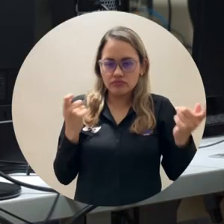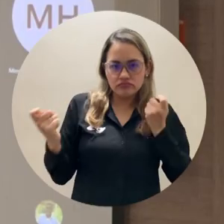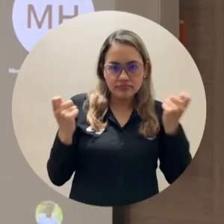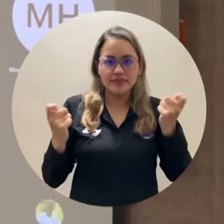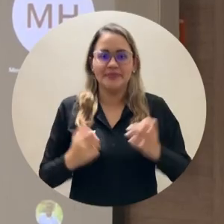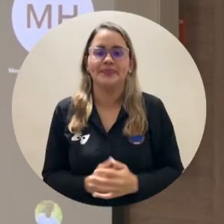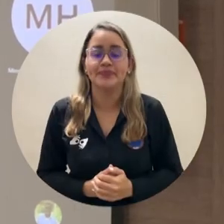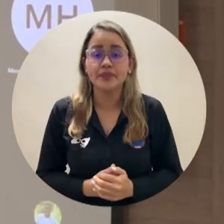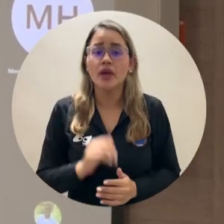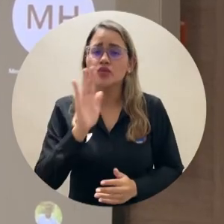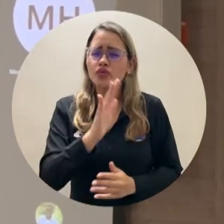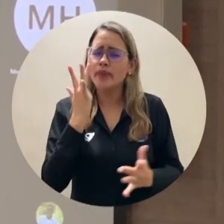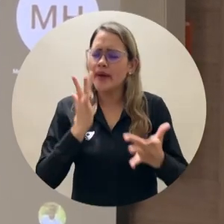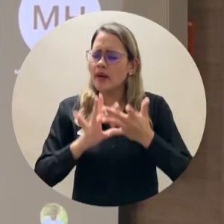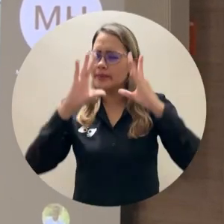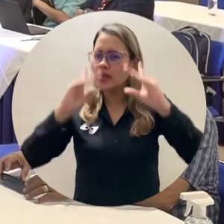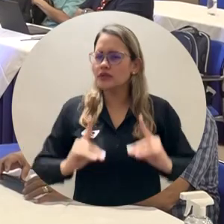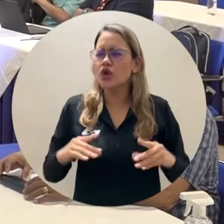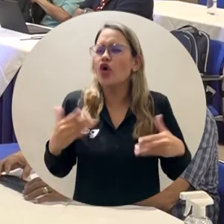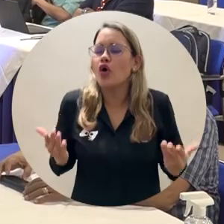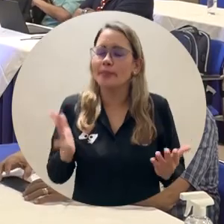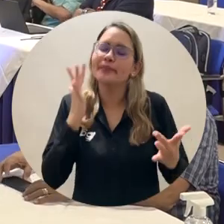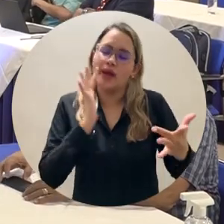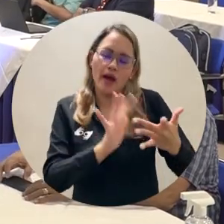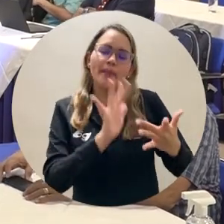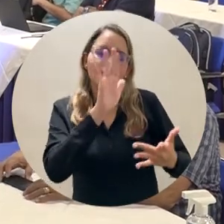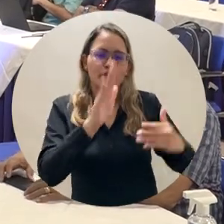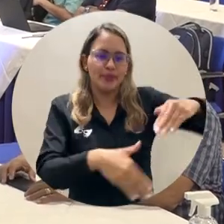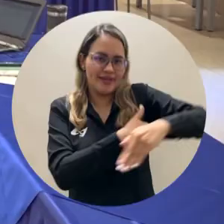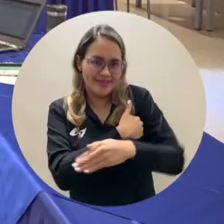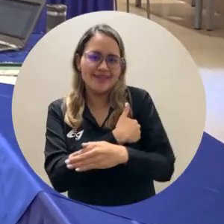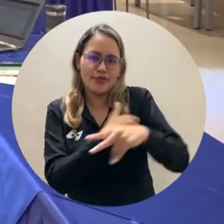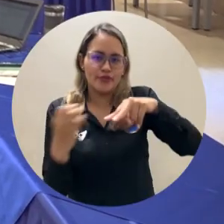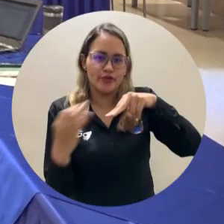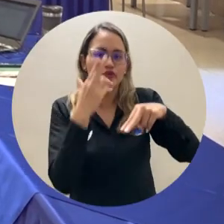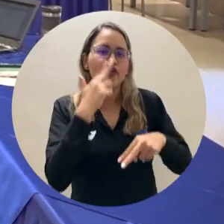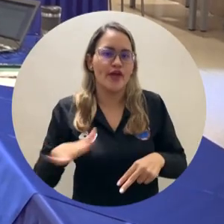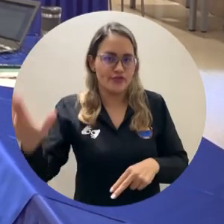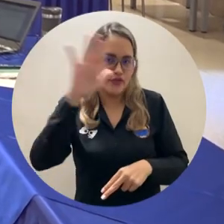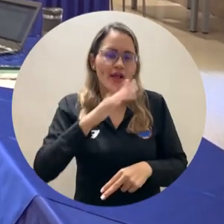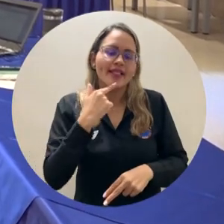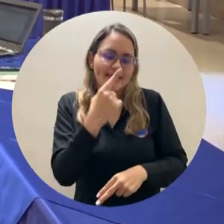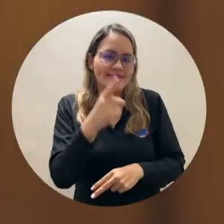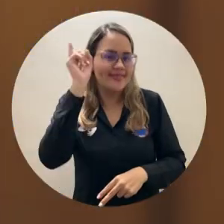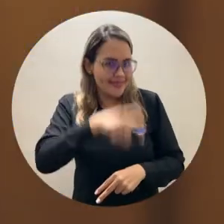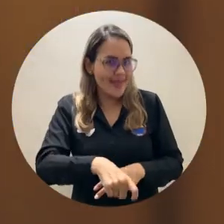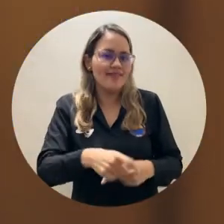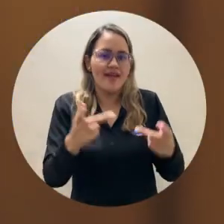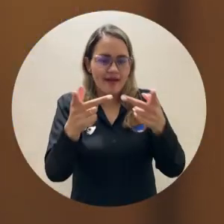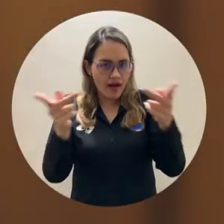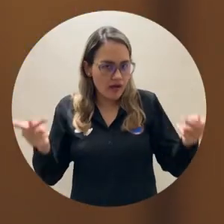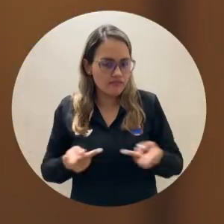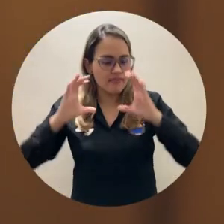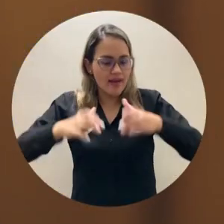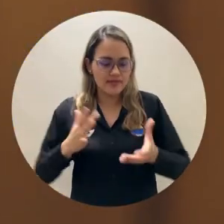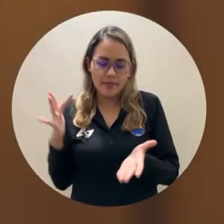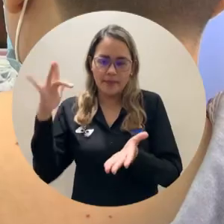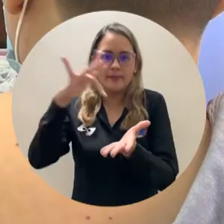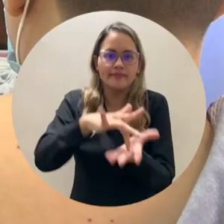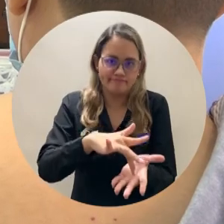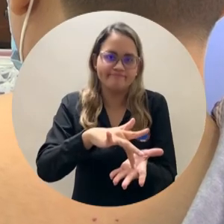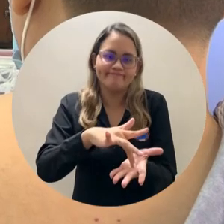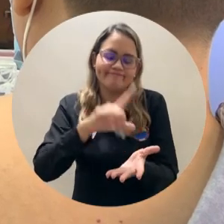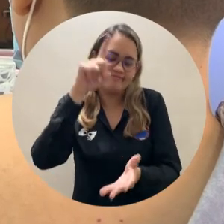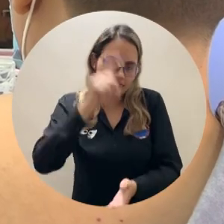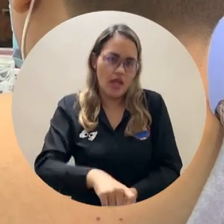la pandemia. La decisión se ajusta a las directrices del Ministerio de Educación Nacional de retornar a las aulas, para lo que la Alma Mater se ha preparado